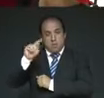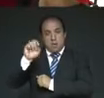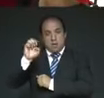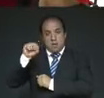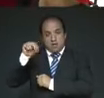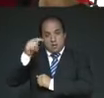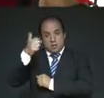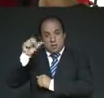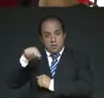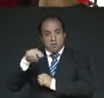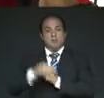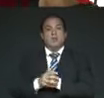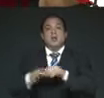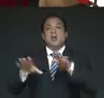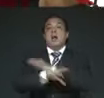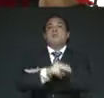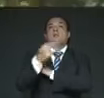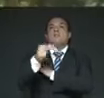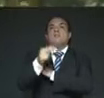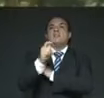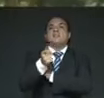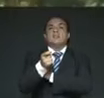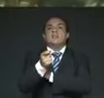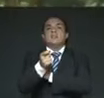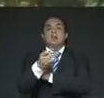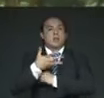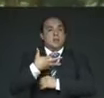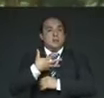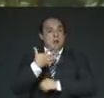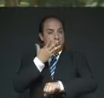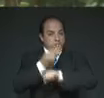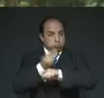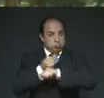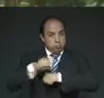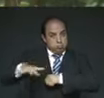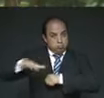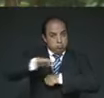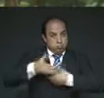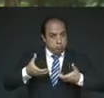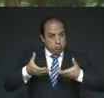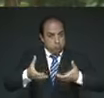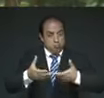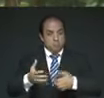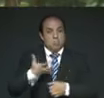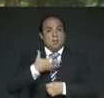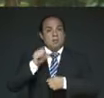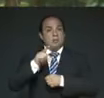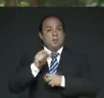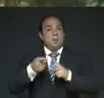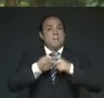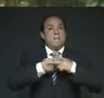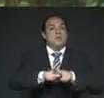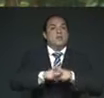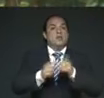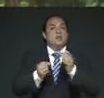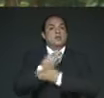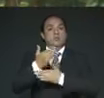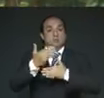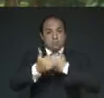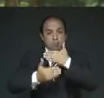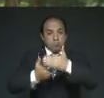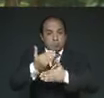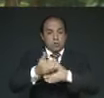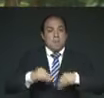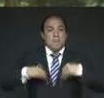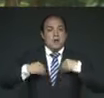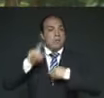Con este cambio de nomenclatura y la plena remodelación del espacio urbano, damos pie también a una nueva etapa en la vida de las